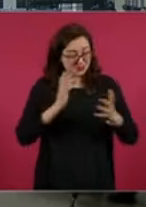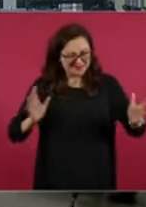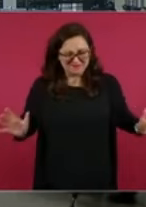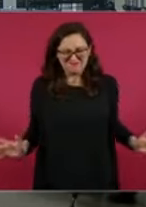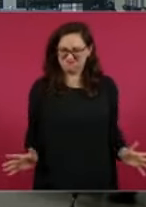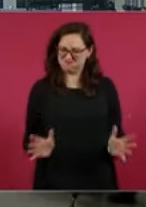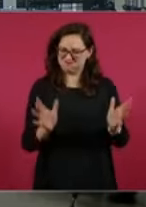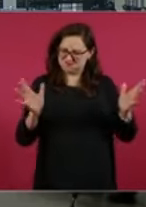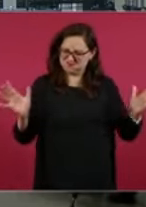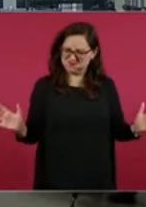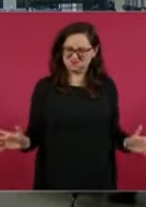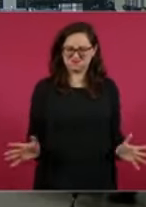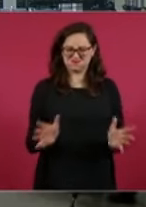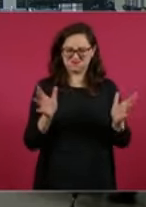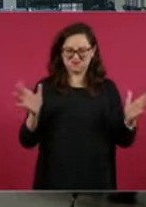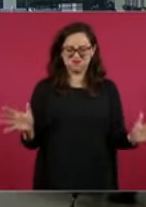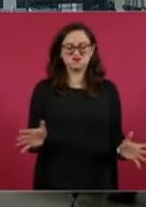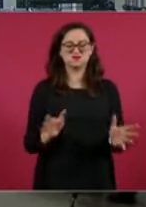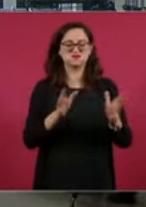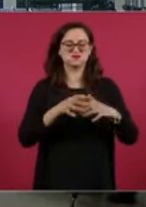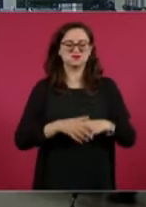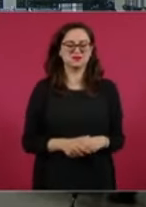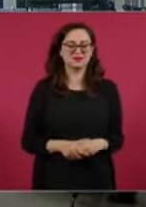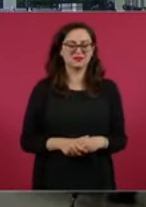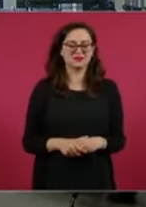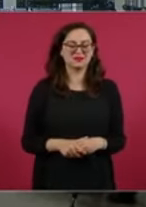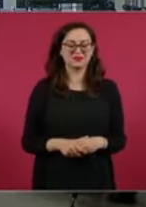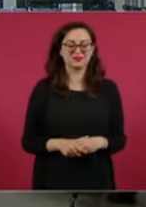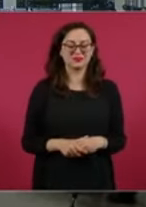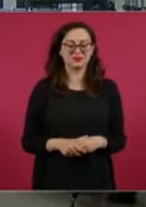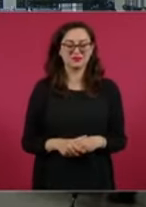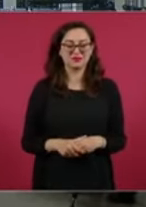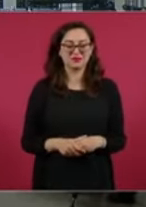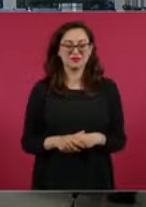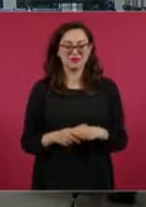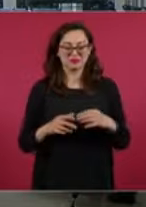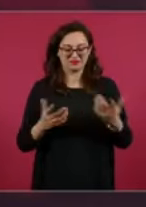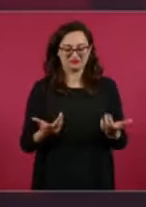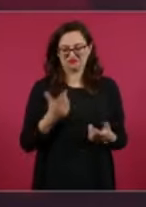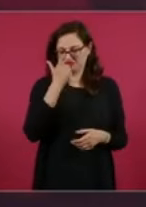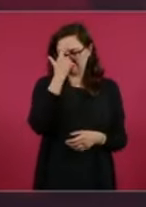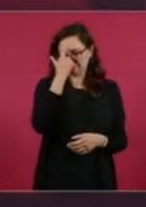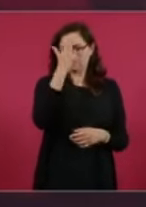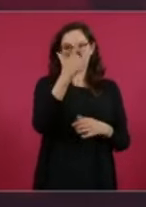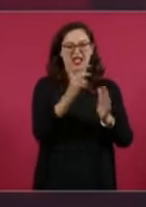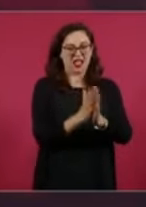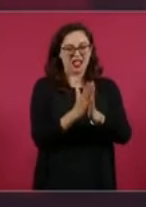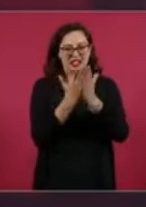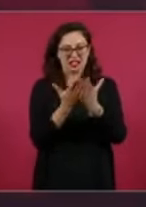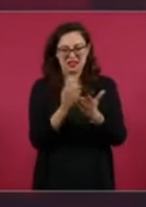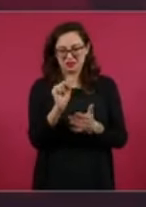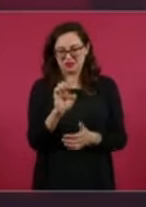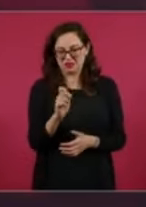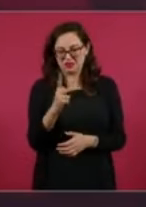como pocos, creó los libros de texto gratuito,